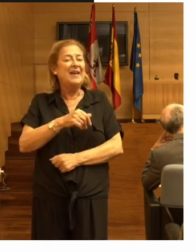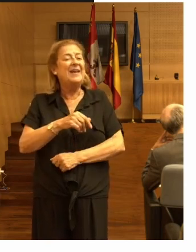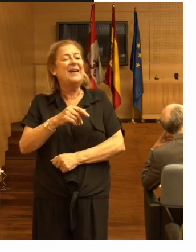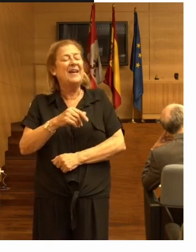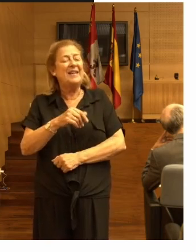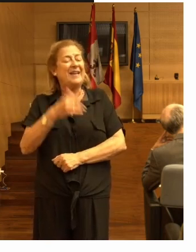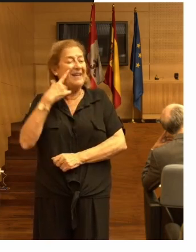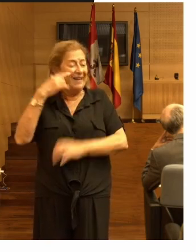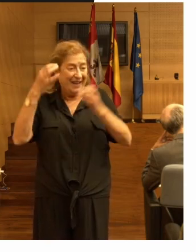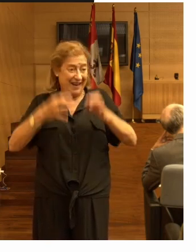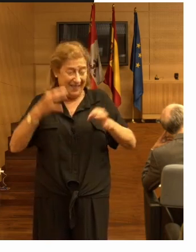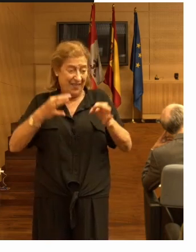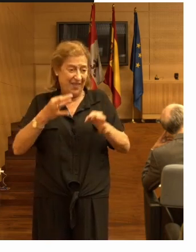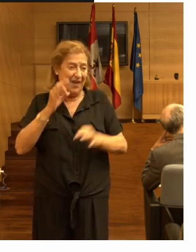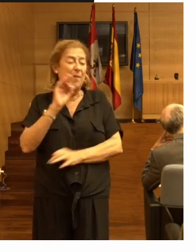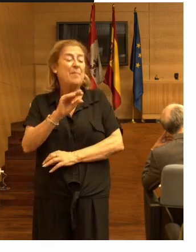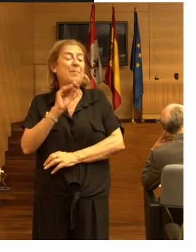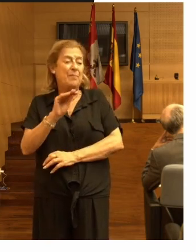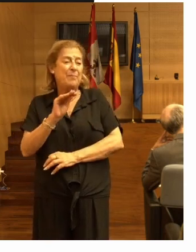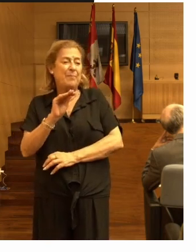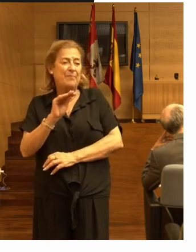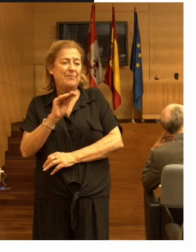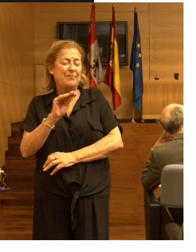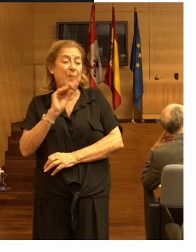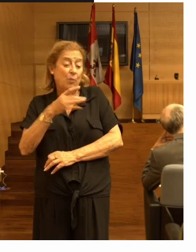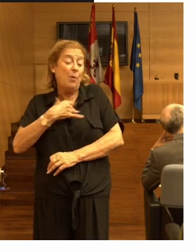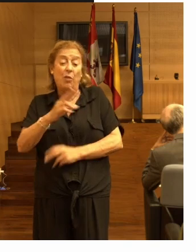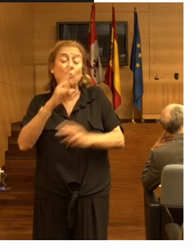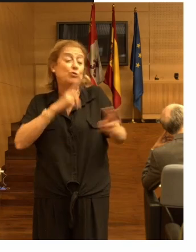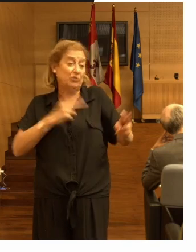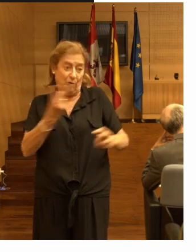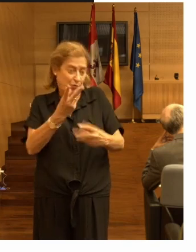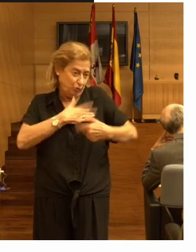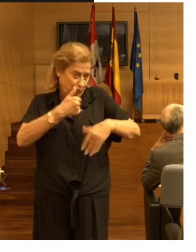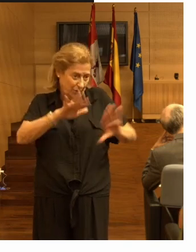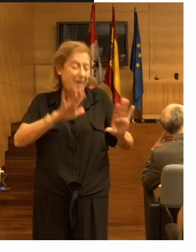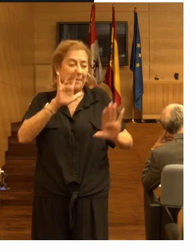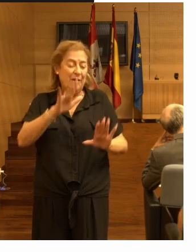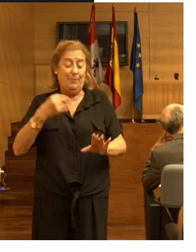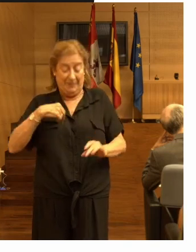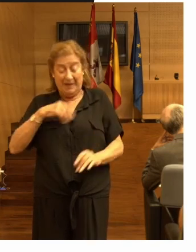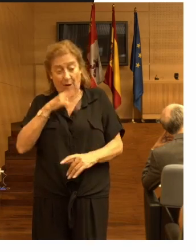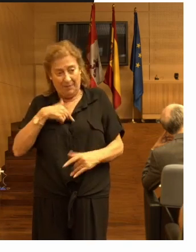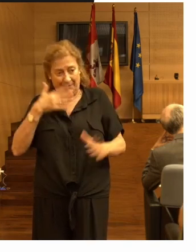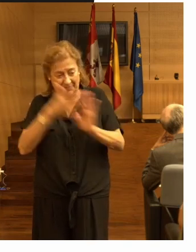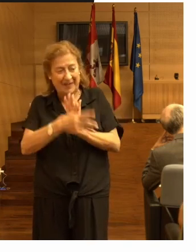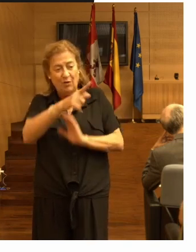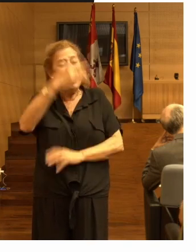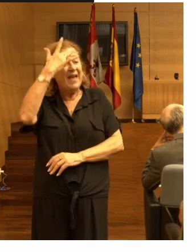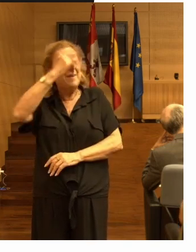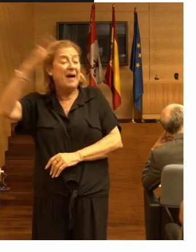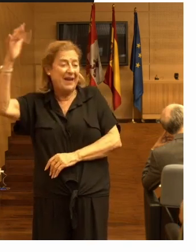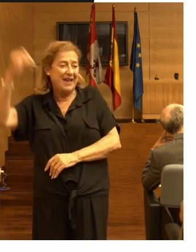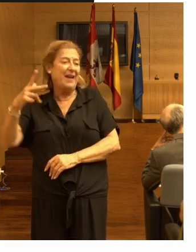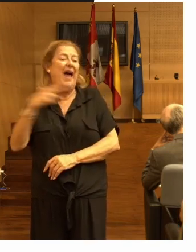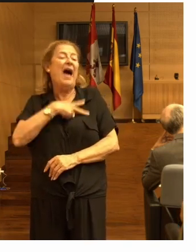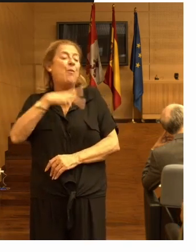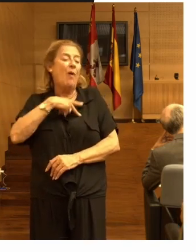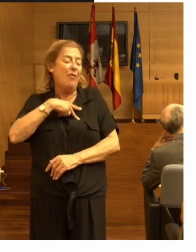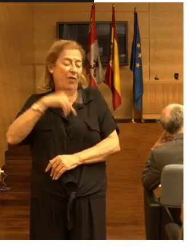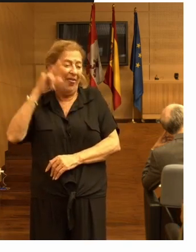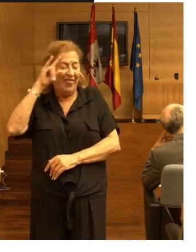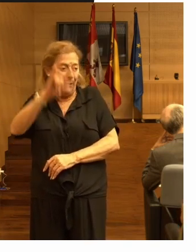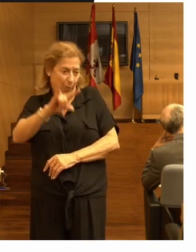bueno realmente la pregunta a lo mejor la podéis contestar los dos pero es la siguiente imaginaros el abogado del diablo